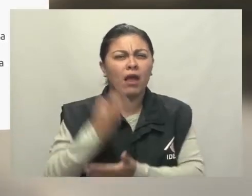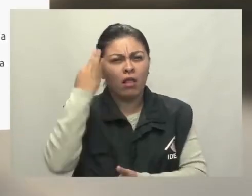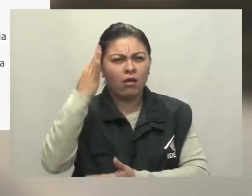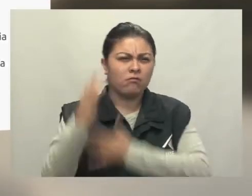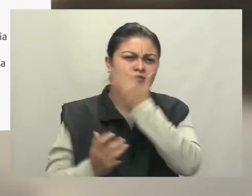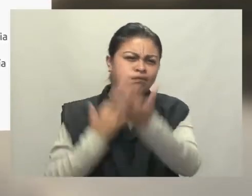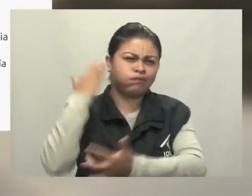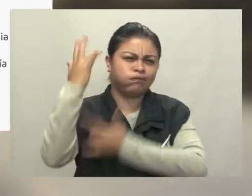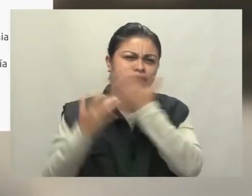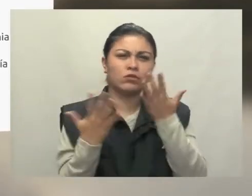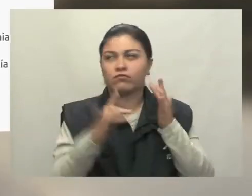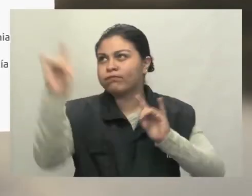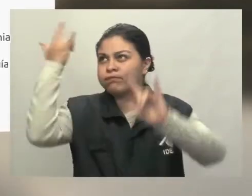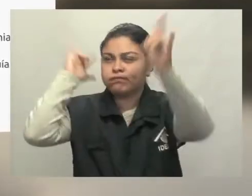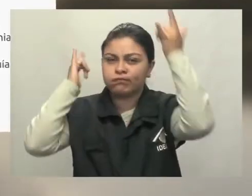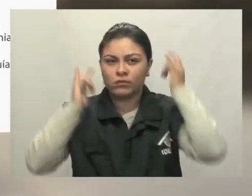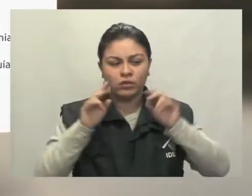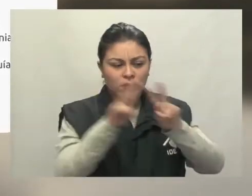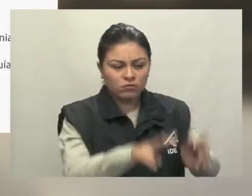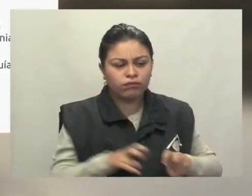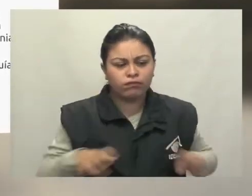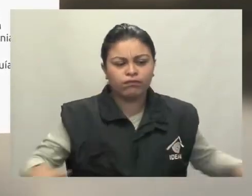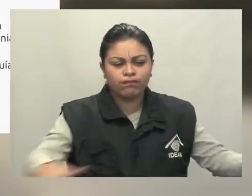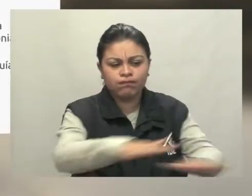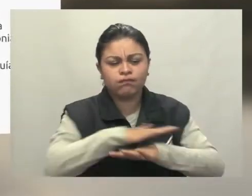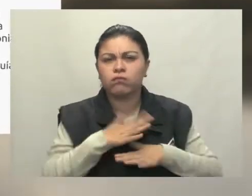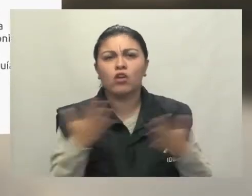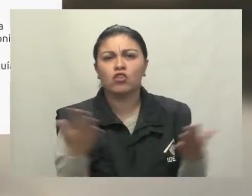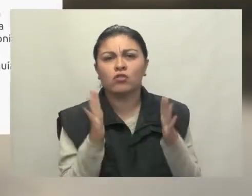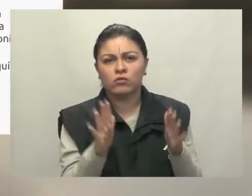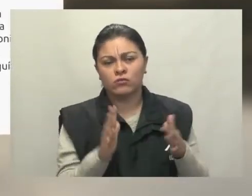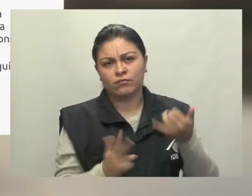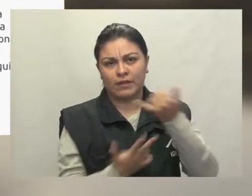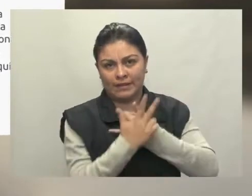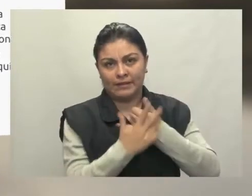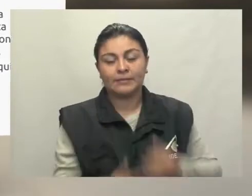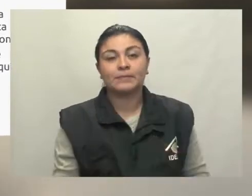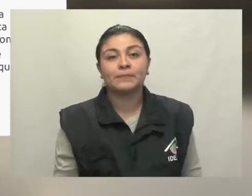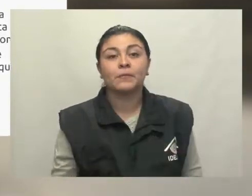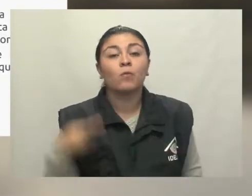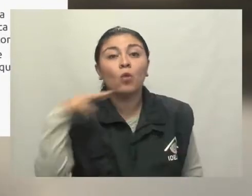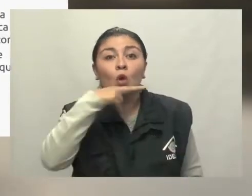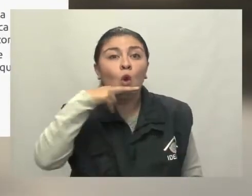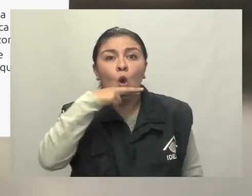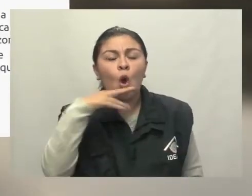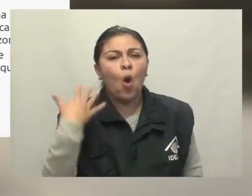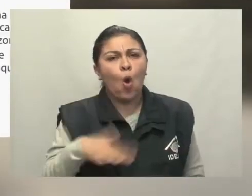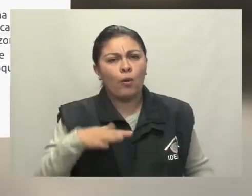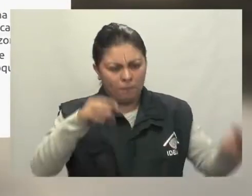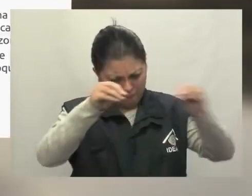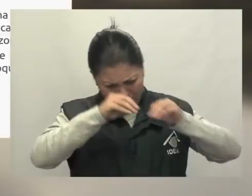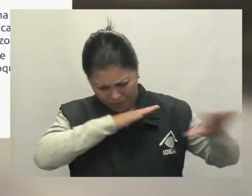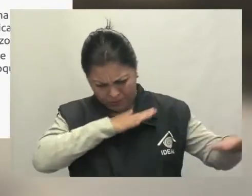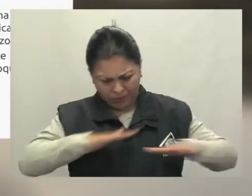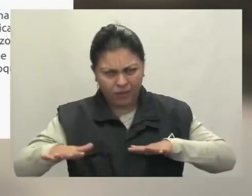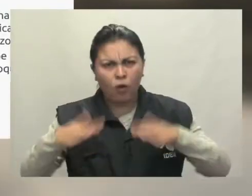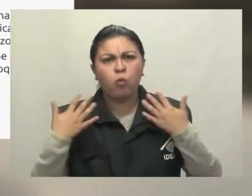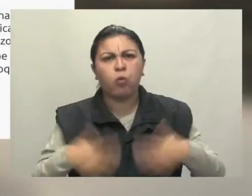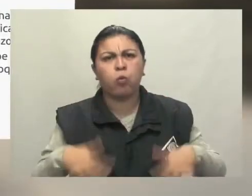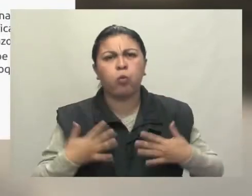incendios en zonas de bosques y cultivos localizados en la región andina. Alerta roja por alta amenaza de derrumbes de tierra